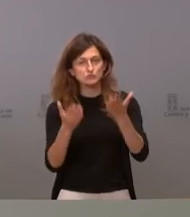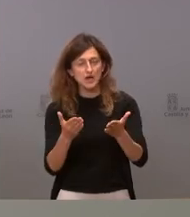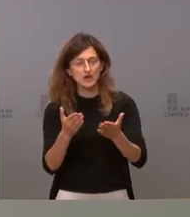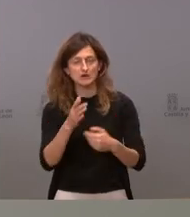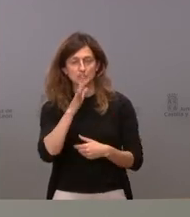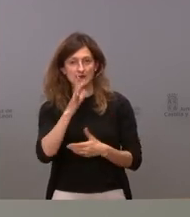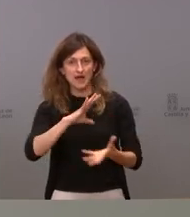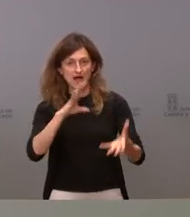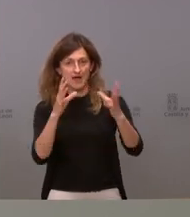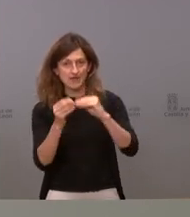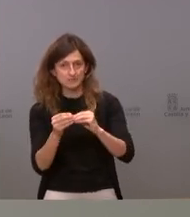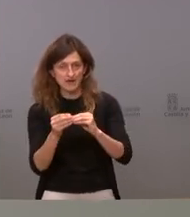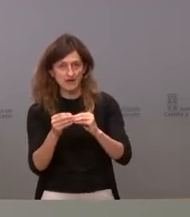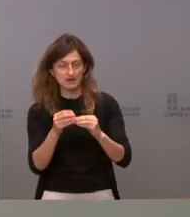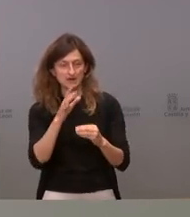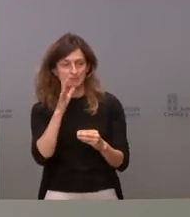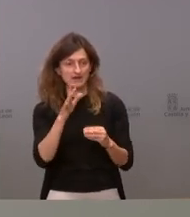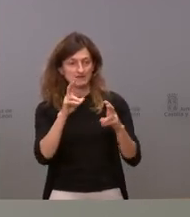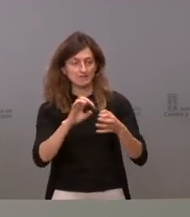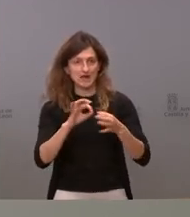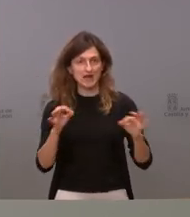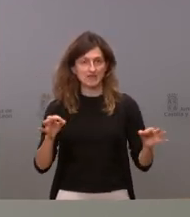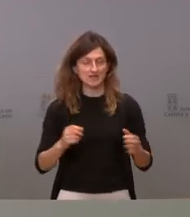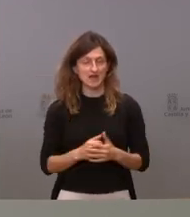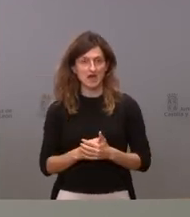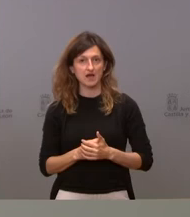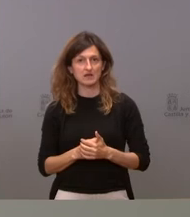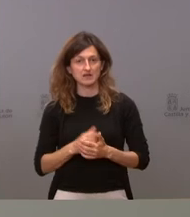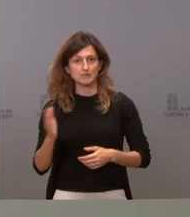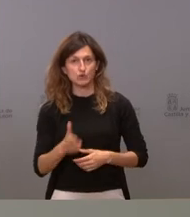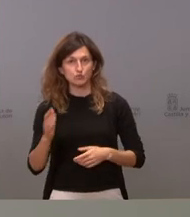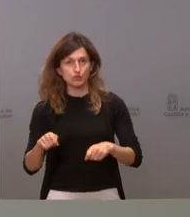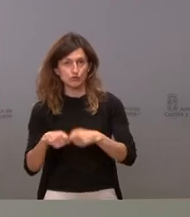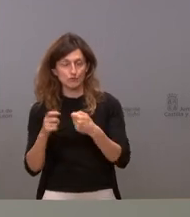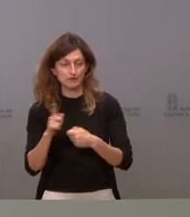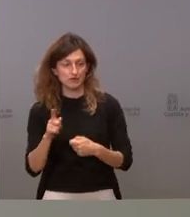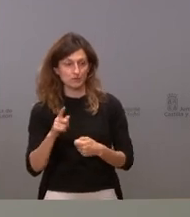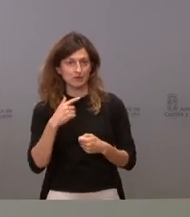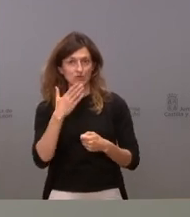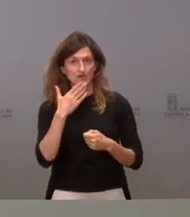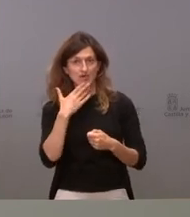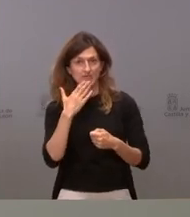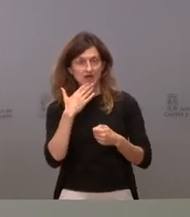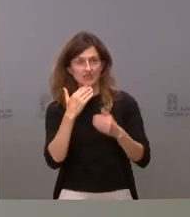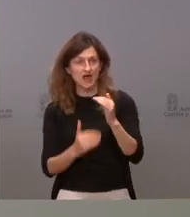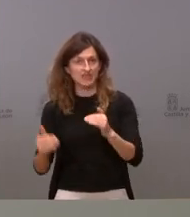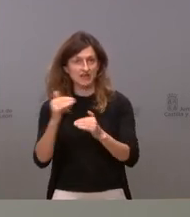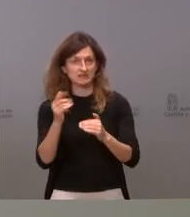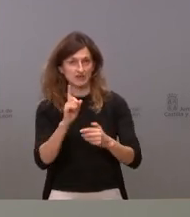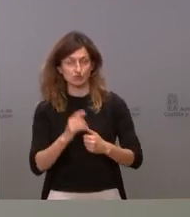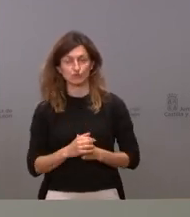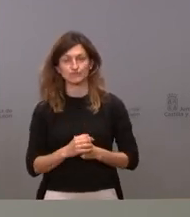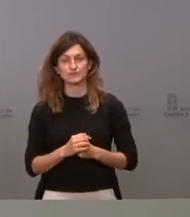de adaptar para que no se rompa una cadena una cadena de producción pero sin adelantar la vacunación en el caso de los